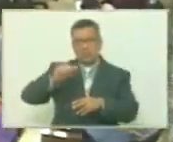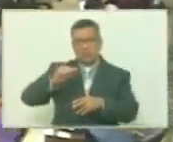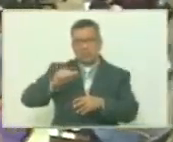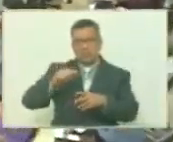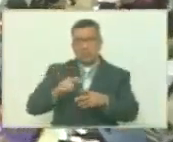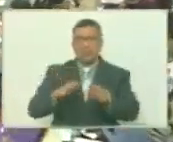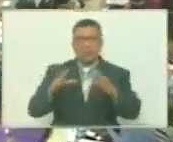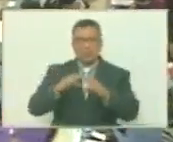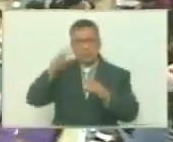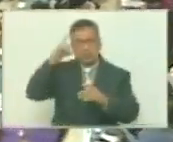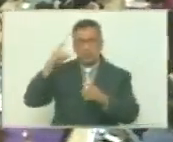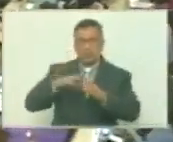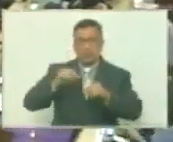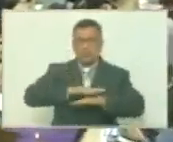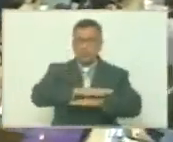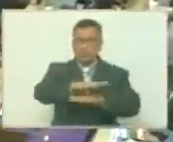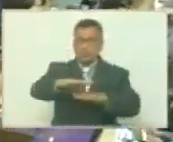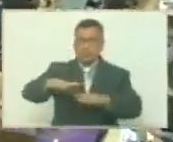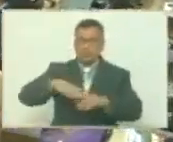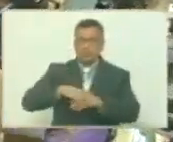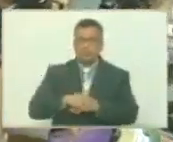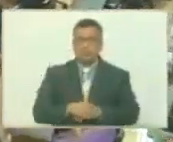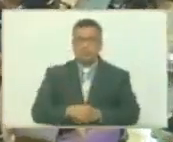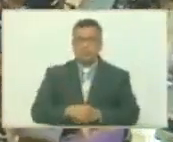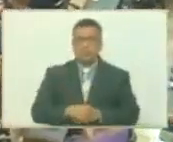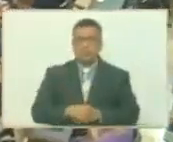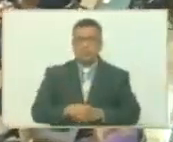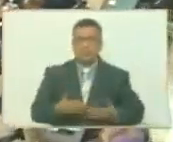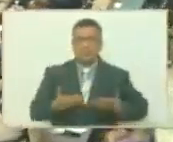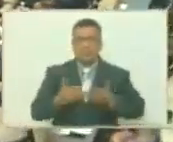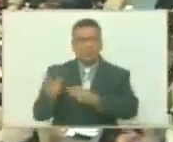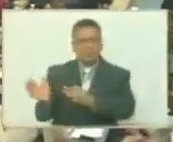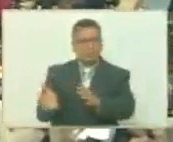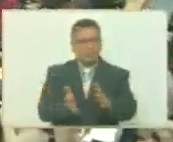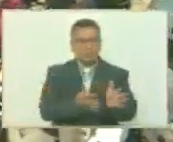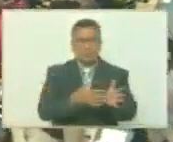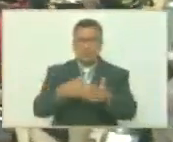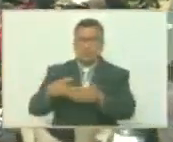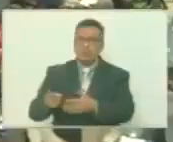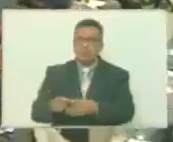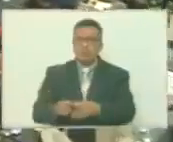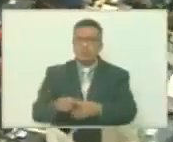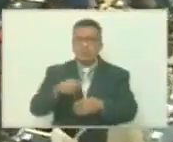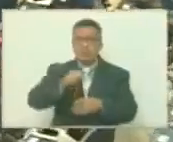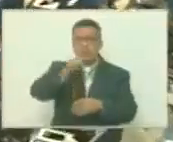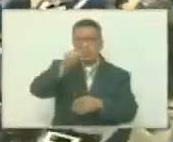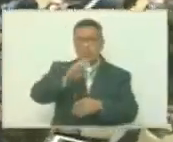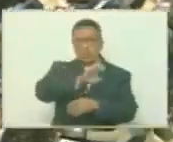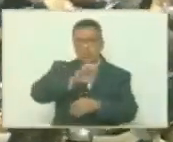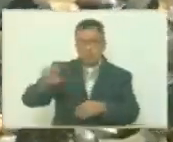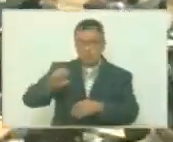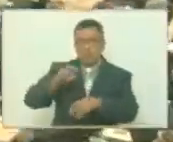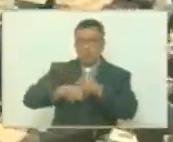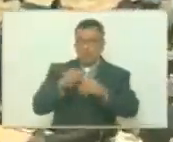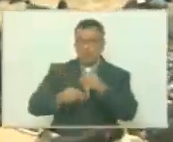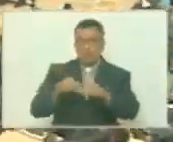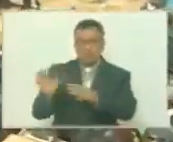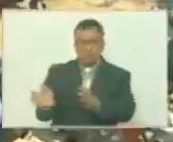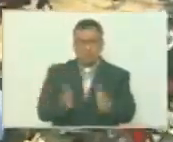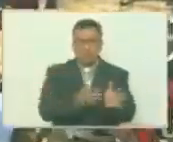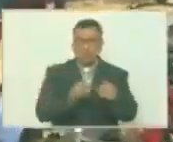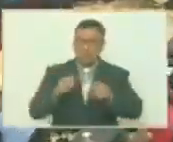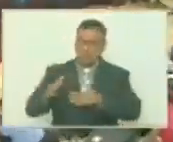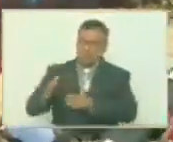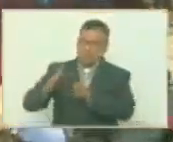Dios sobre esta tierra envió vientos del noreste que hicieron ventajoso el